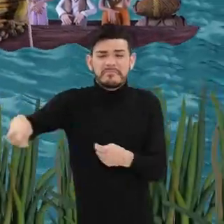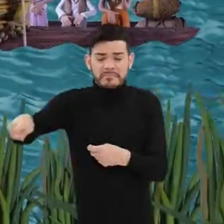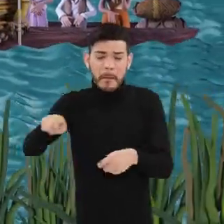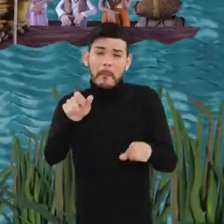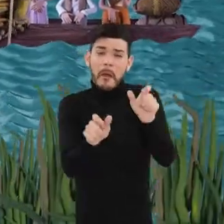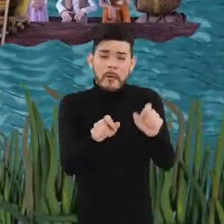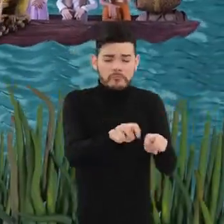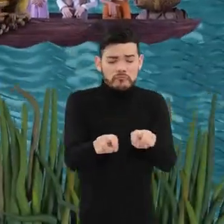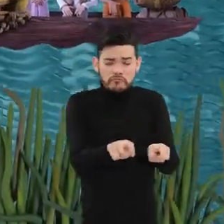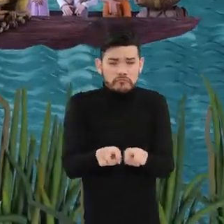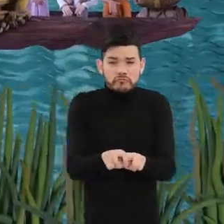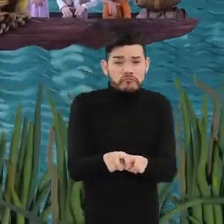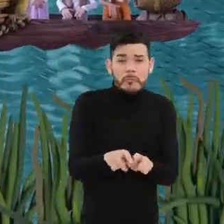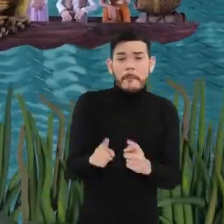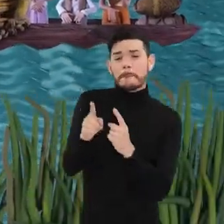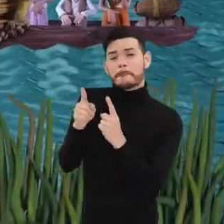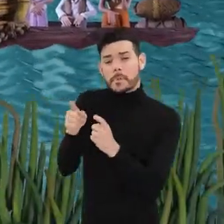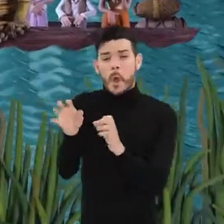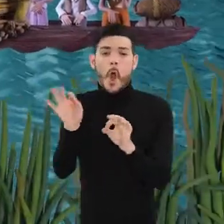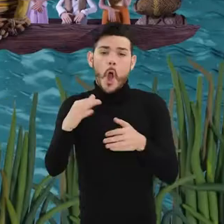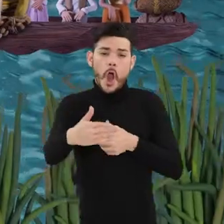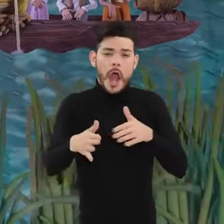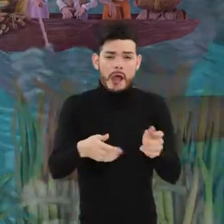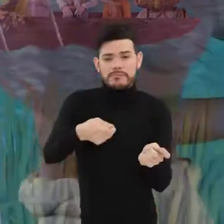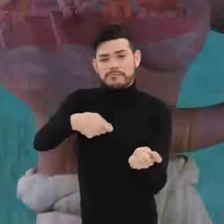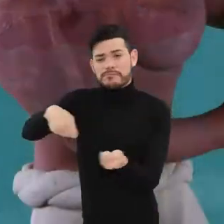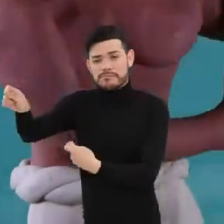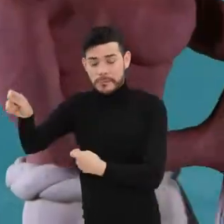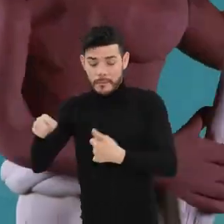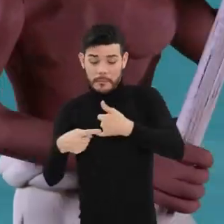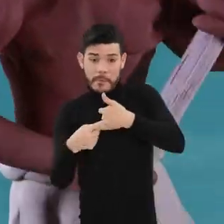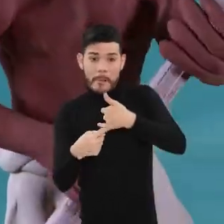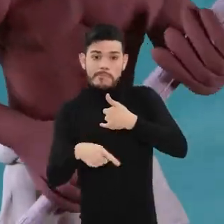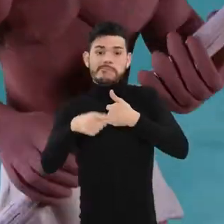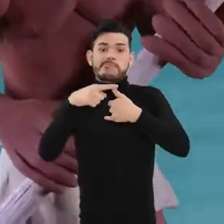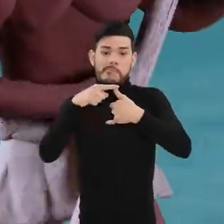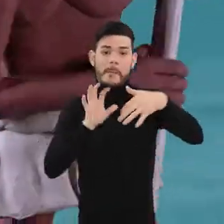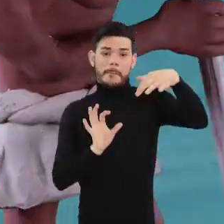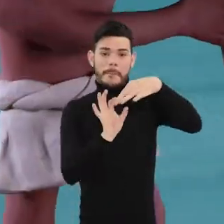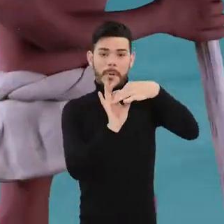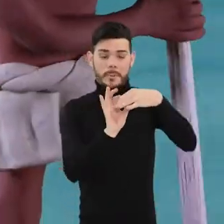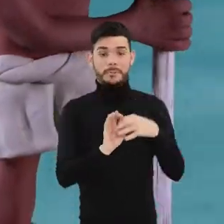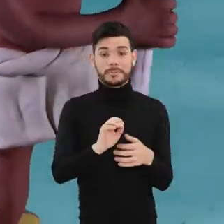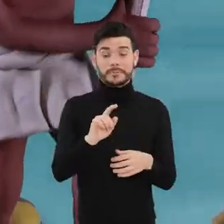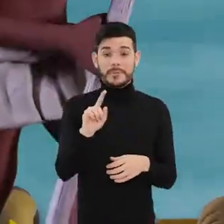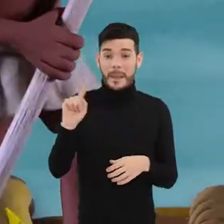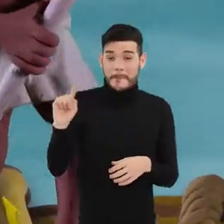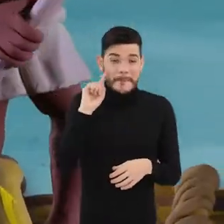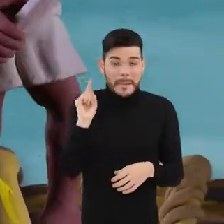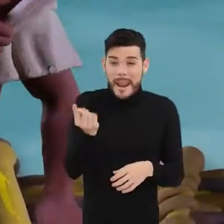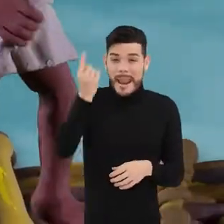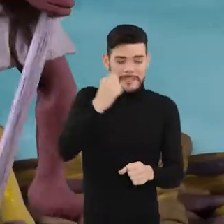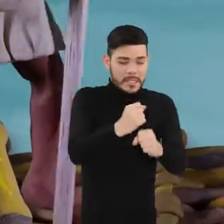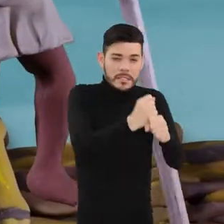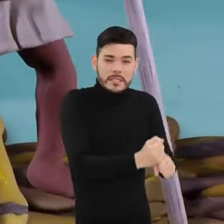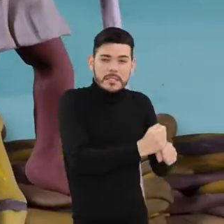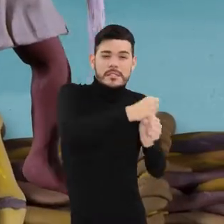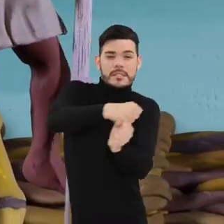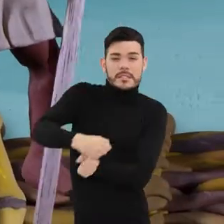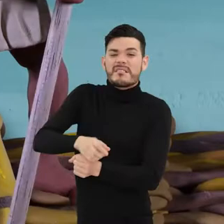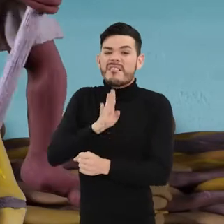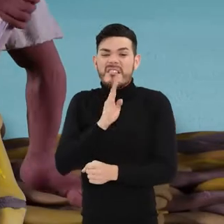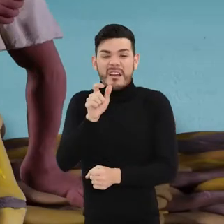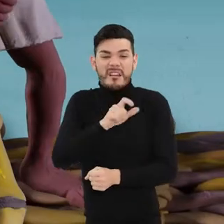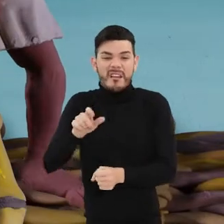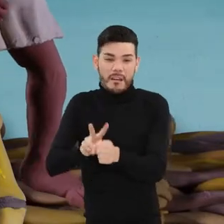comunicando el interior del país con la costa. Los primeros Bogas eran indígenas que pagaban con su trabajo el tributo al